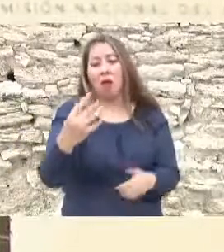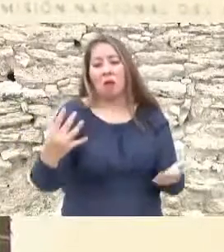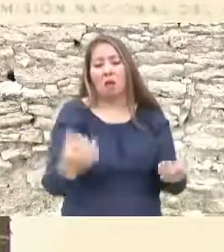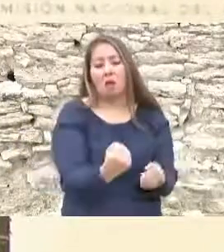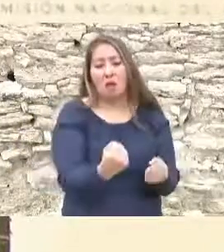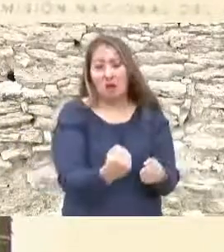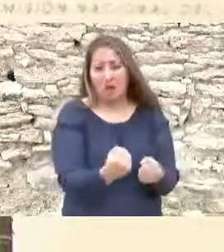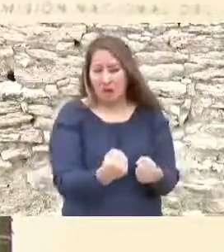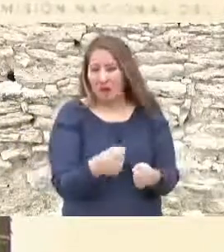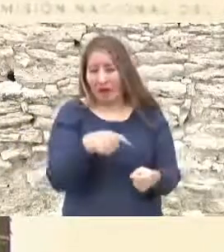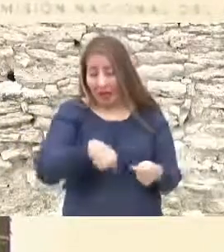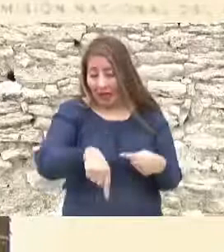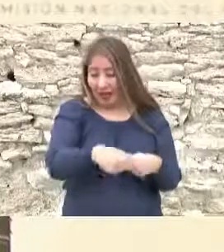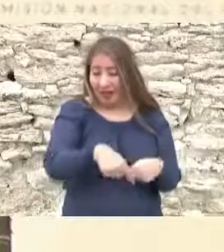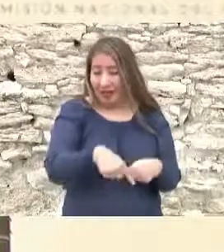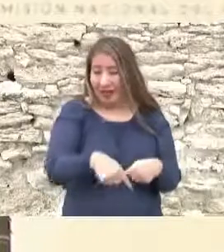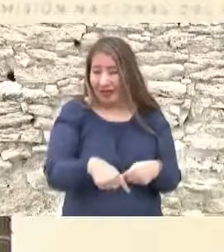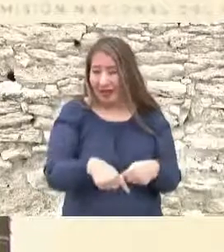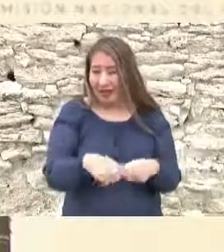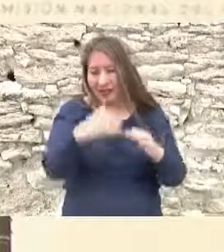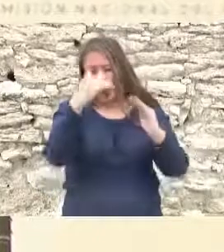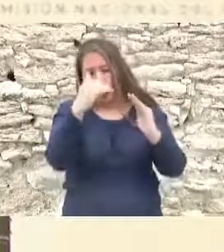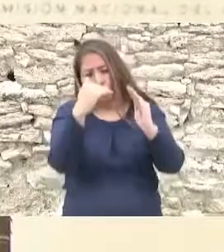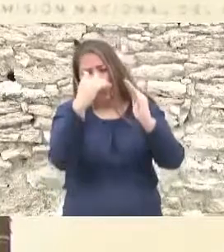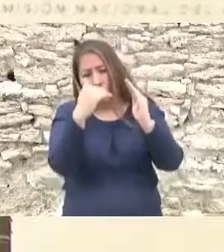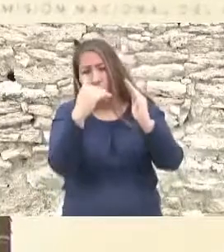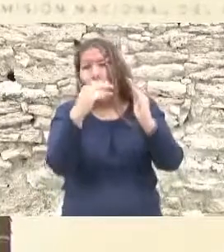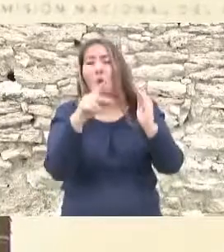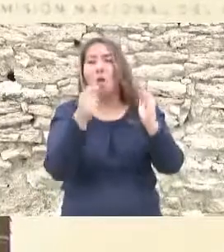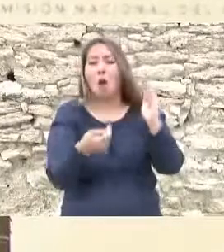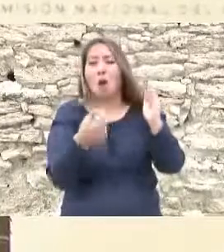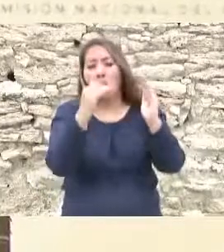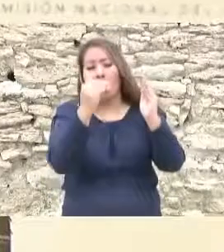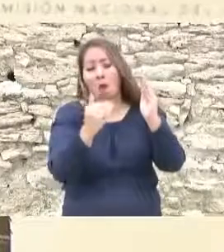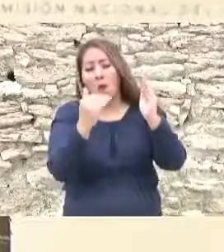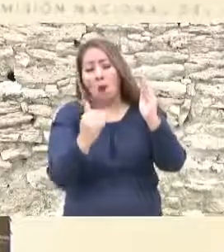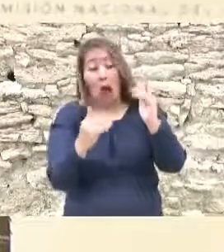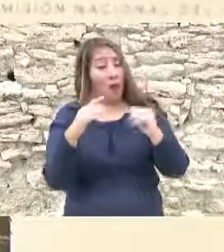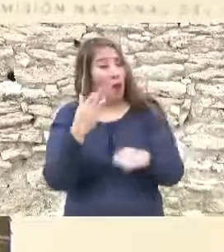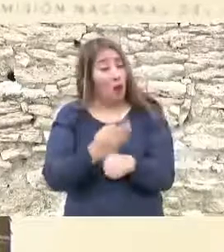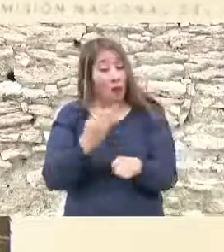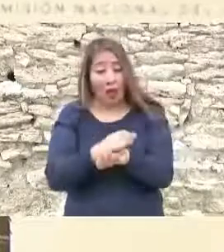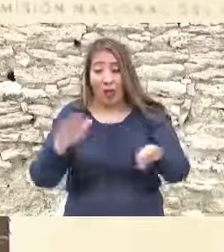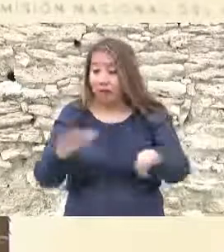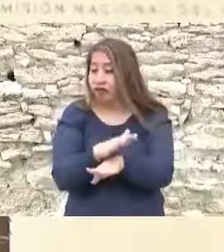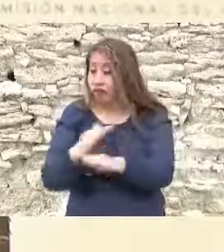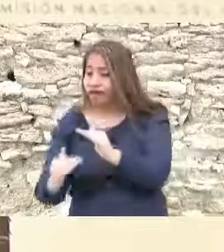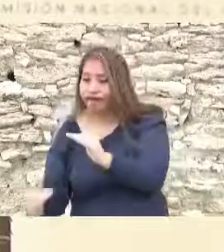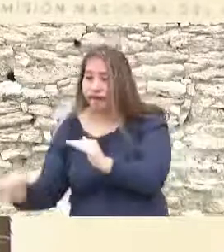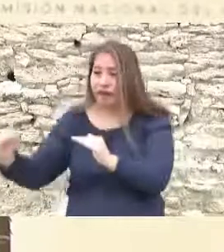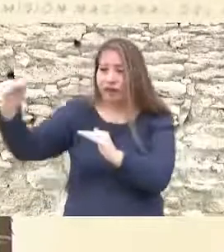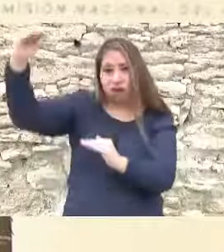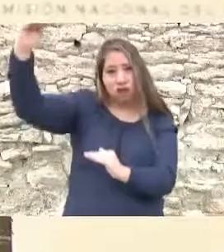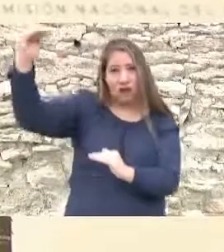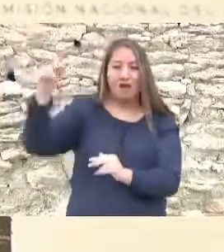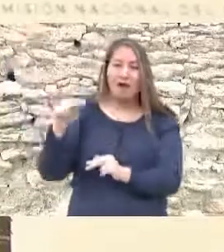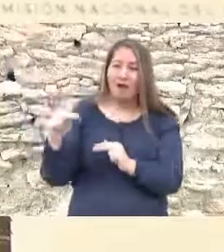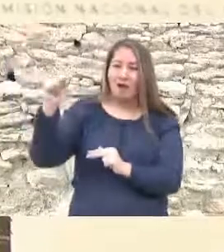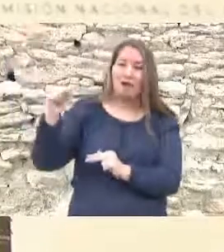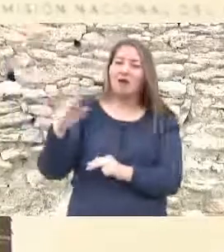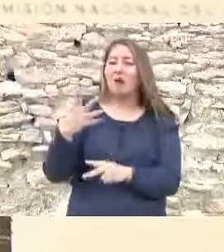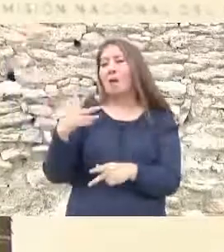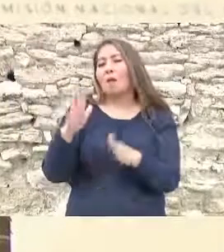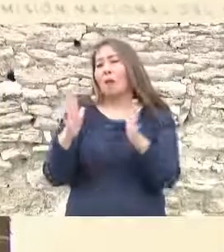revertir esta baja de los humedales. Participaron también la Fundación Gonzalo Río Arronte y el Fondo